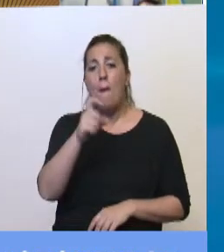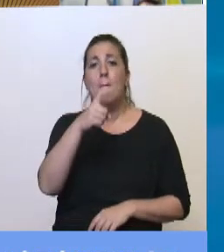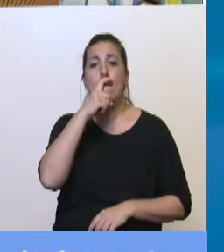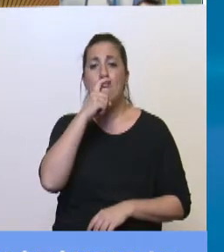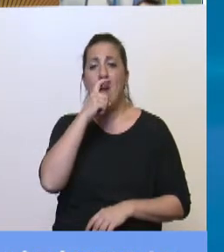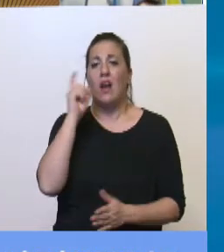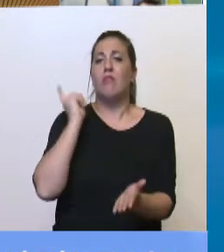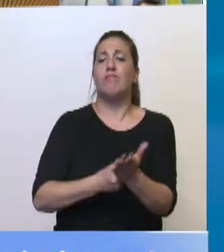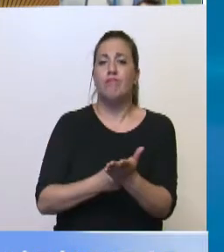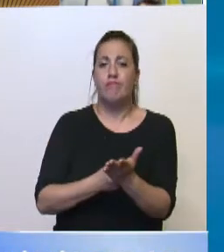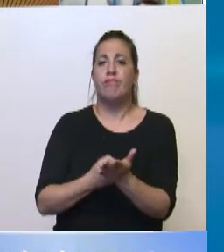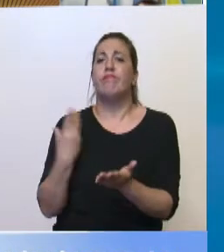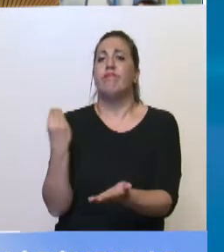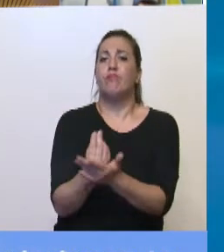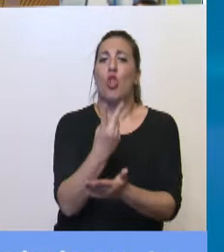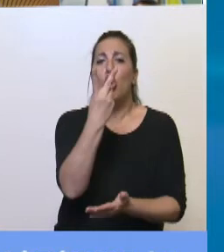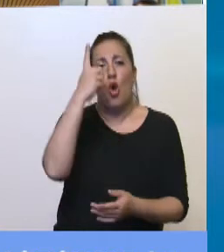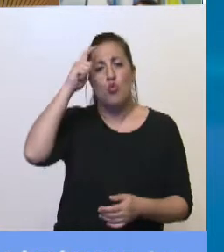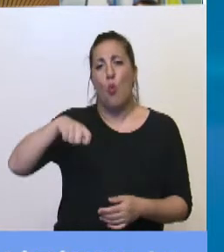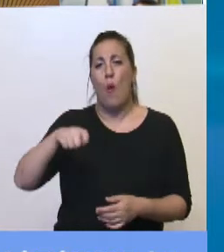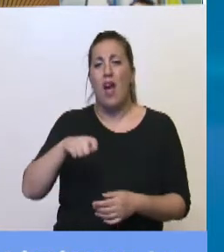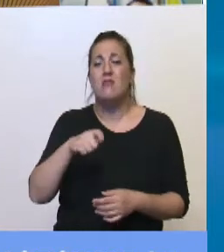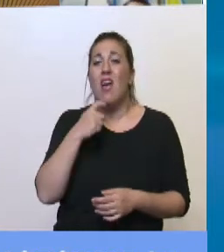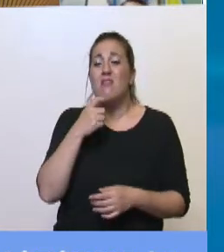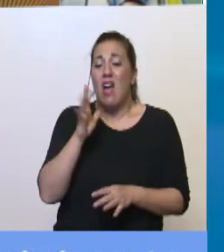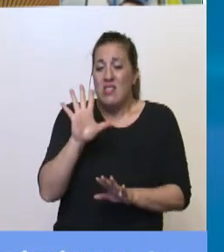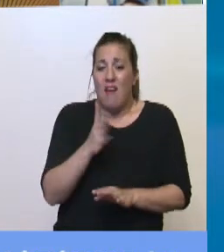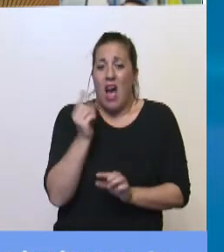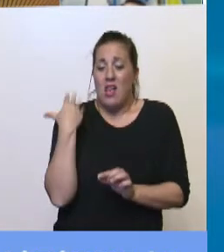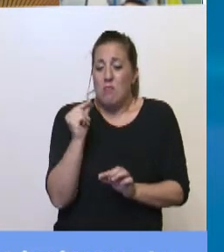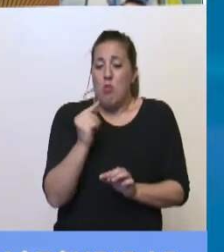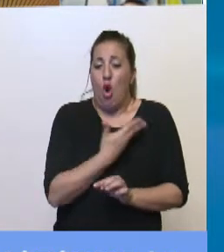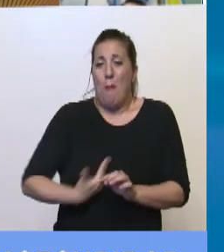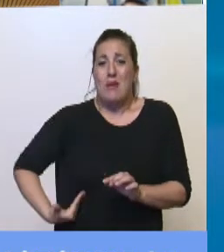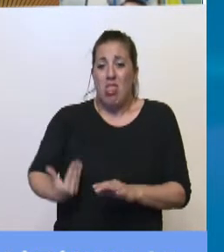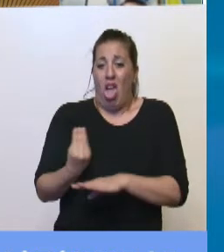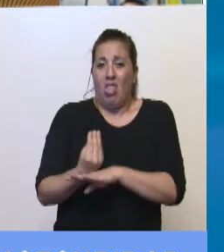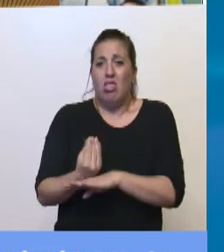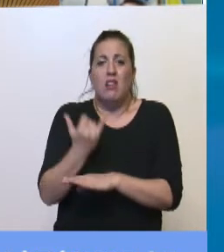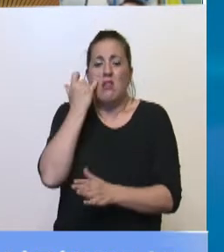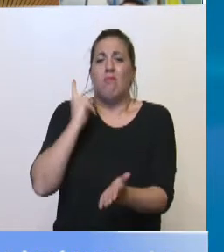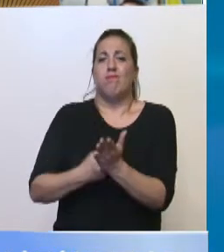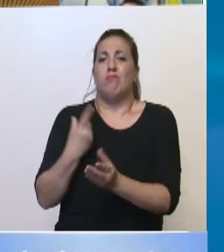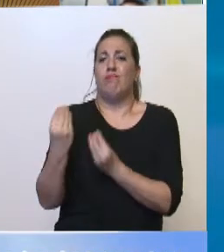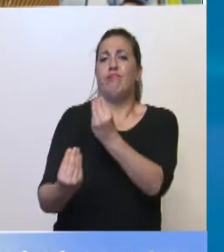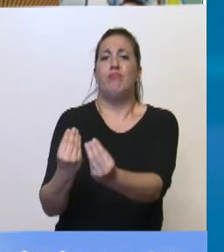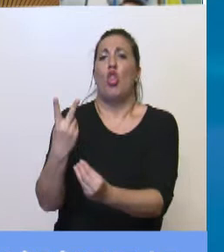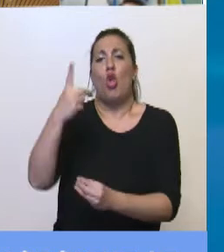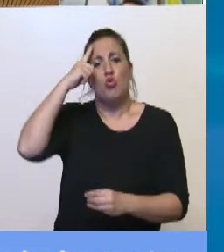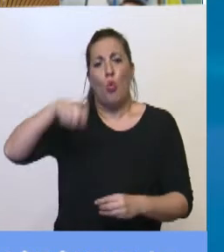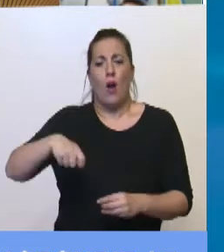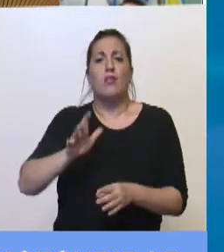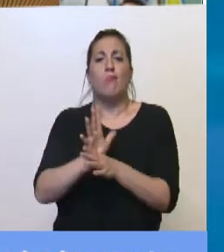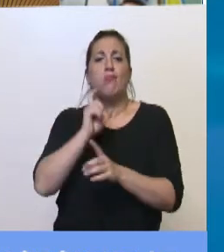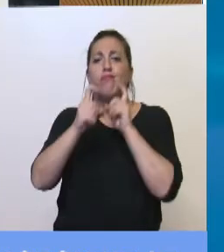dos jueces por decreto a los pocos días, lo hizo el 15 de diciembre, a los cinco días, de haber asumido ya que estaba violentando las normas